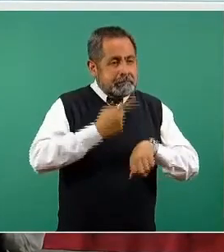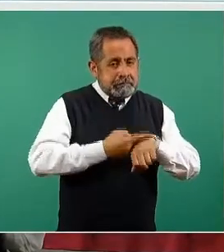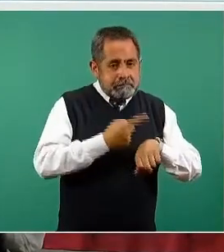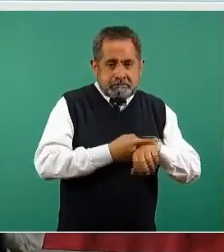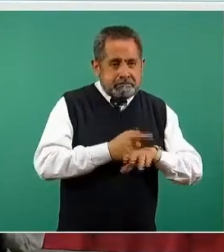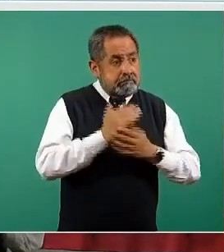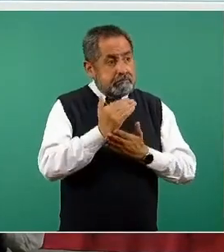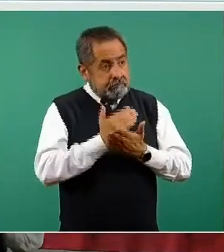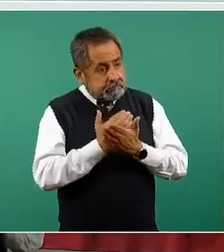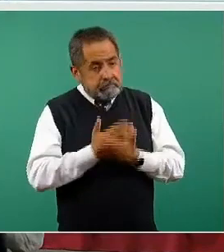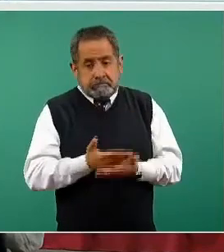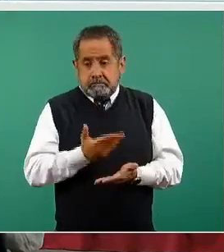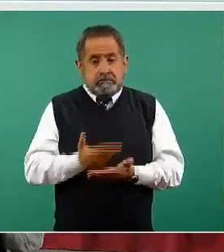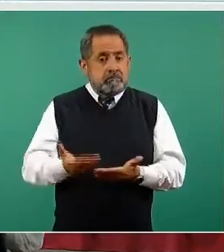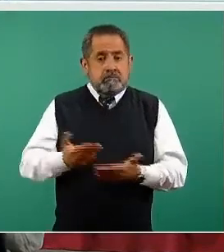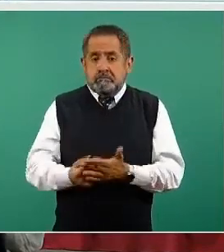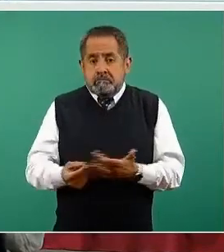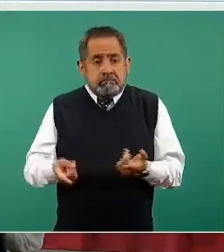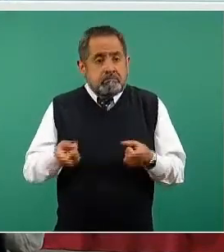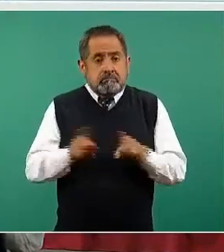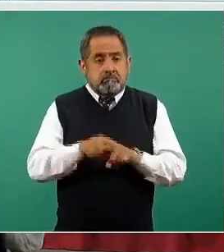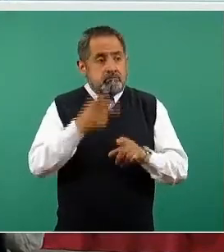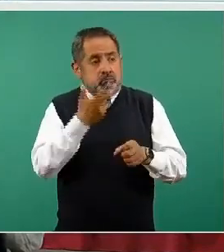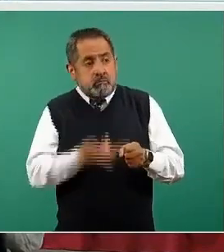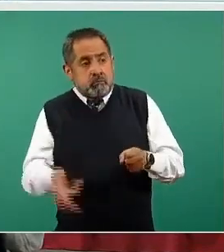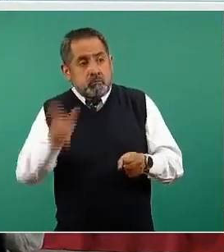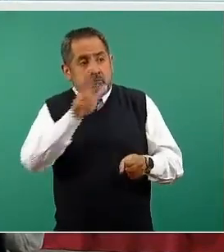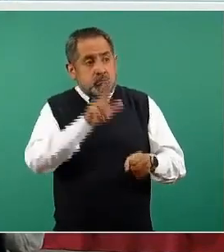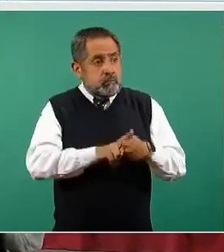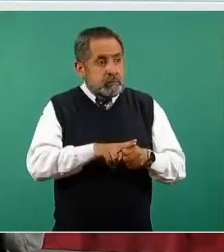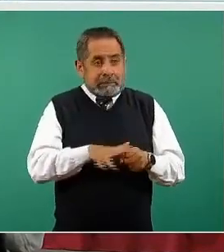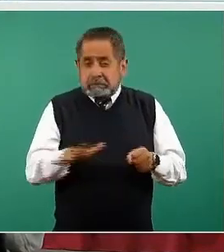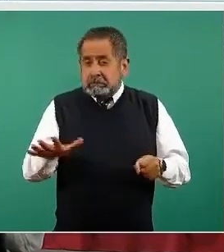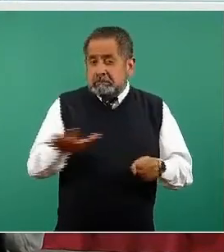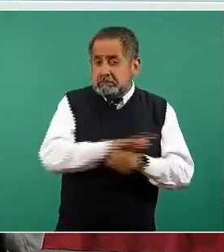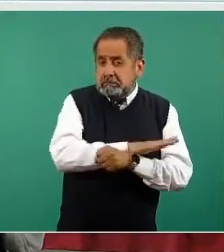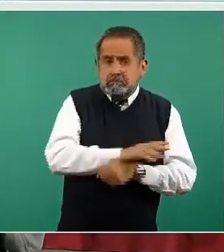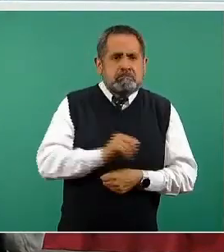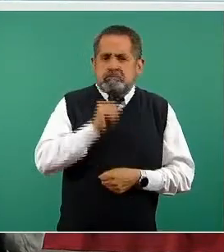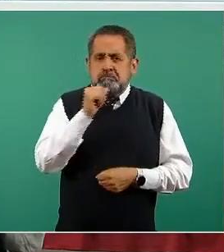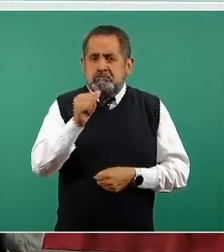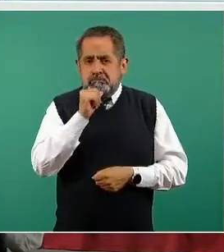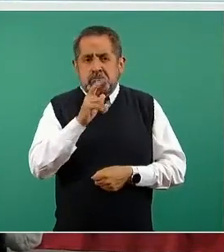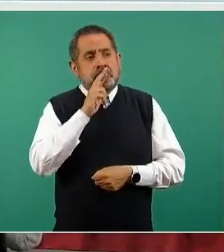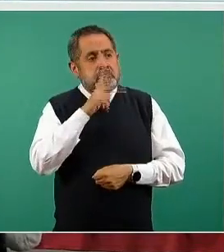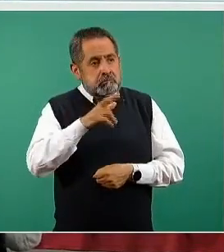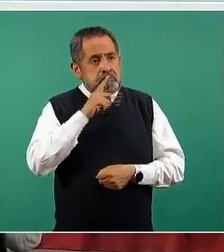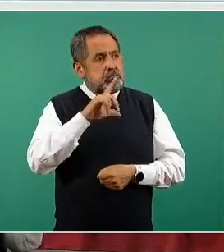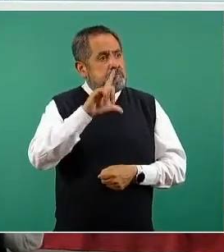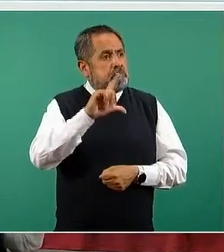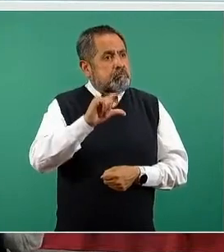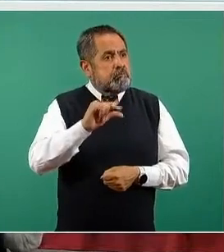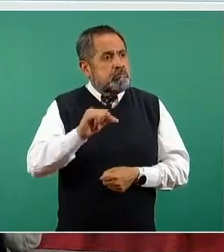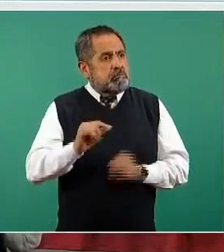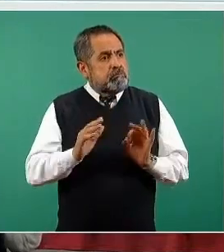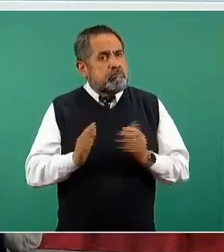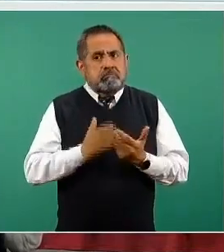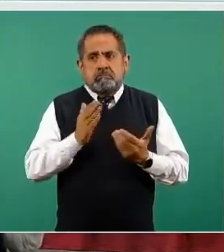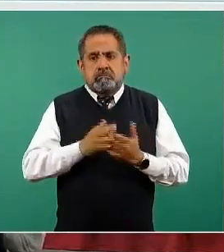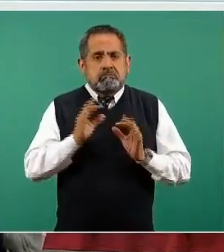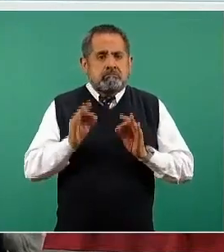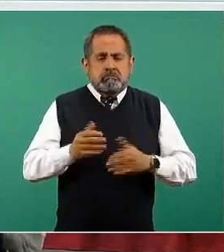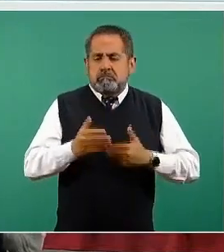pues mantenemos una congruencia en la disminución de casos graves y por lo tanto de personas que han requerido